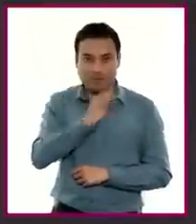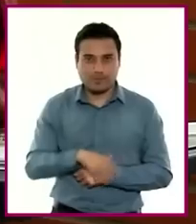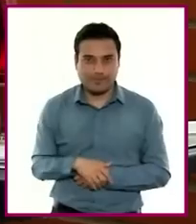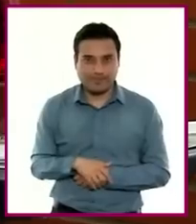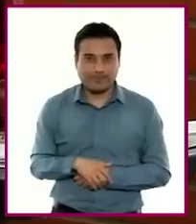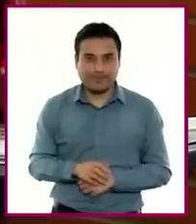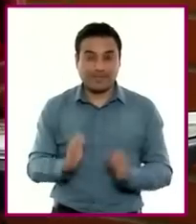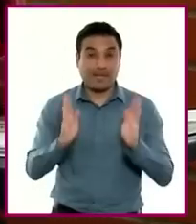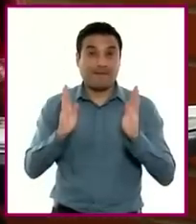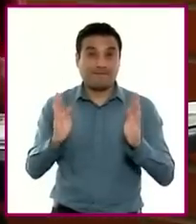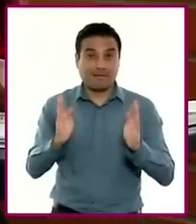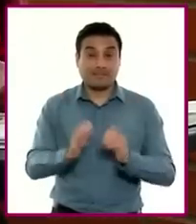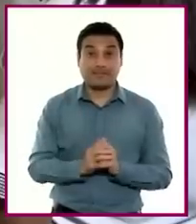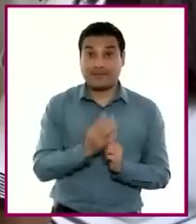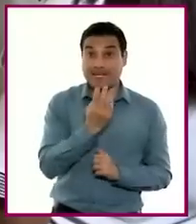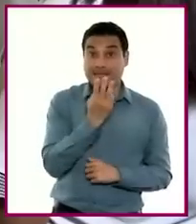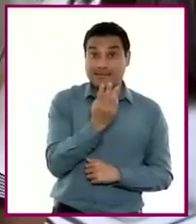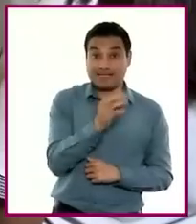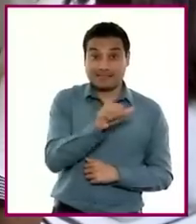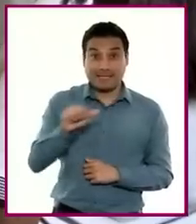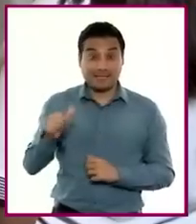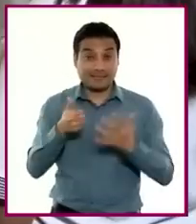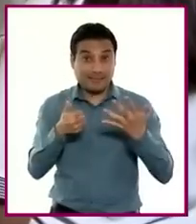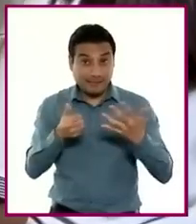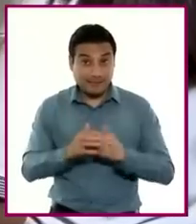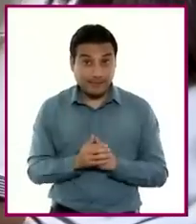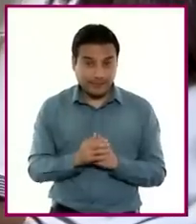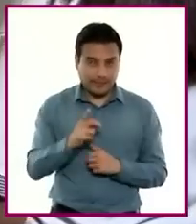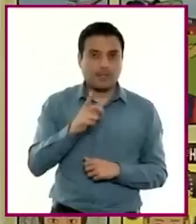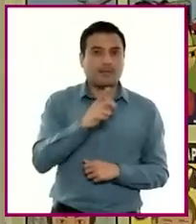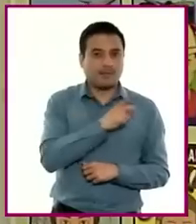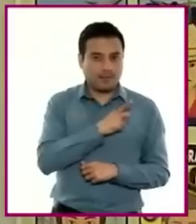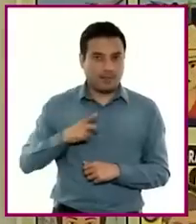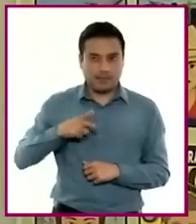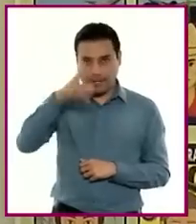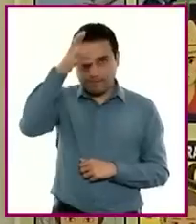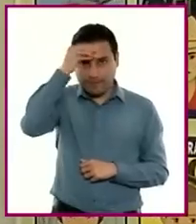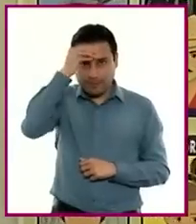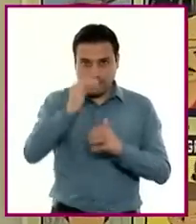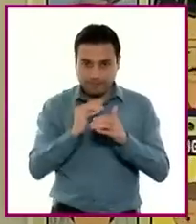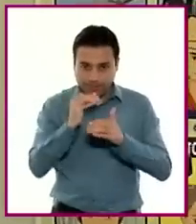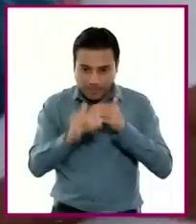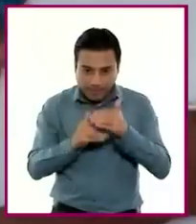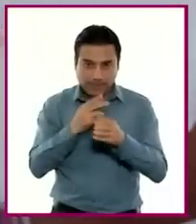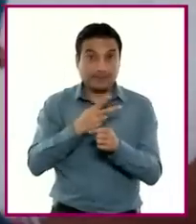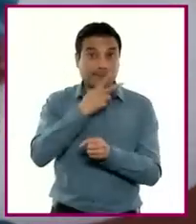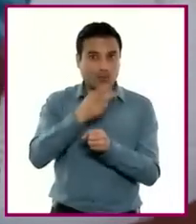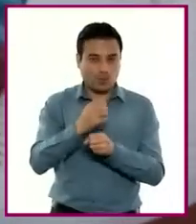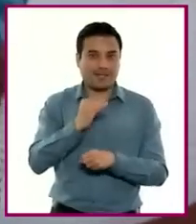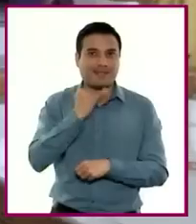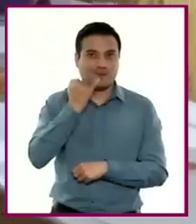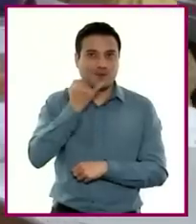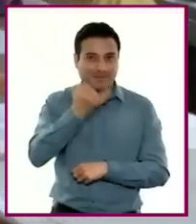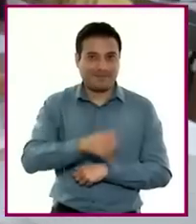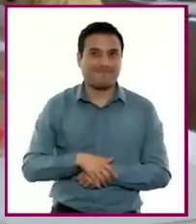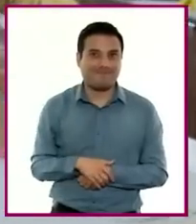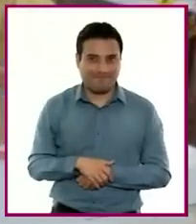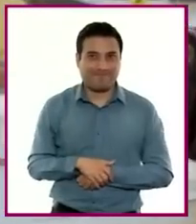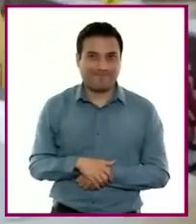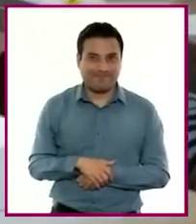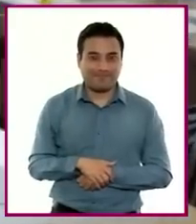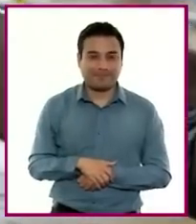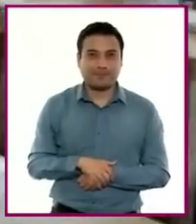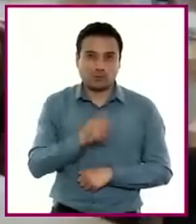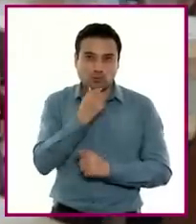3 a las 6, se busca que avancen en el desarrollo de una segunda lengua, especialmente niñas, niños y adolescentes